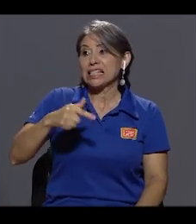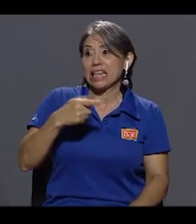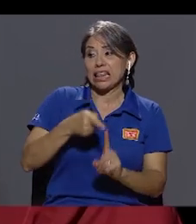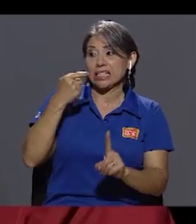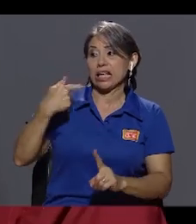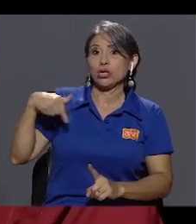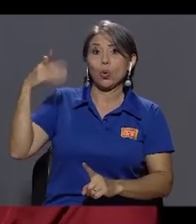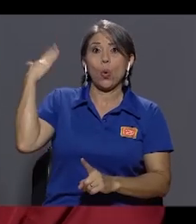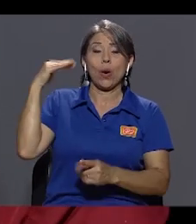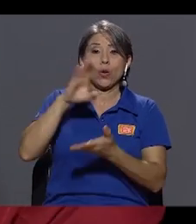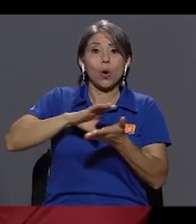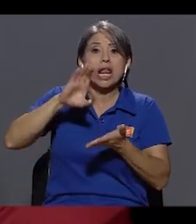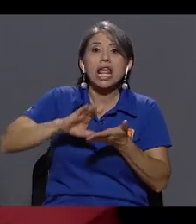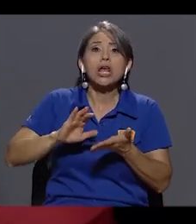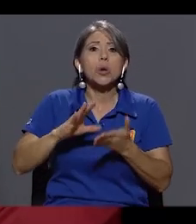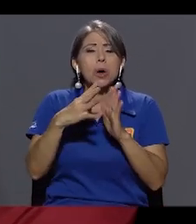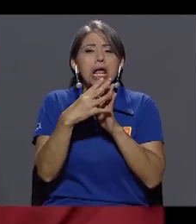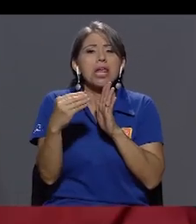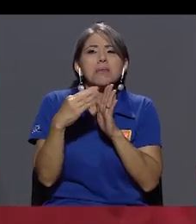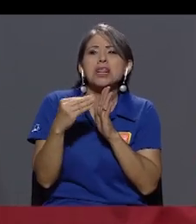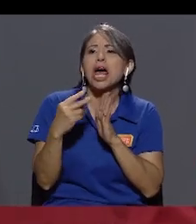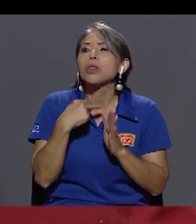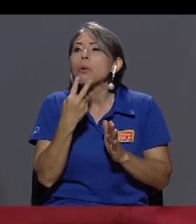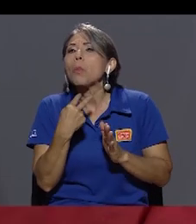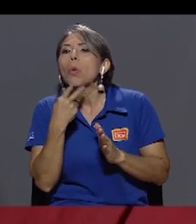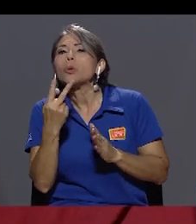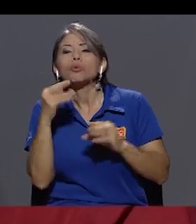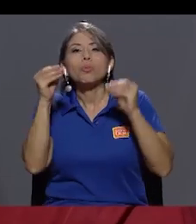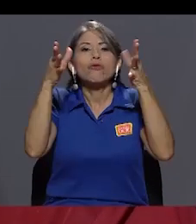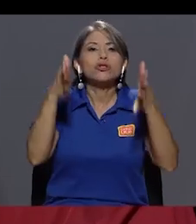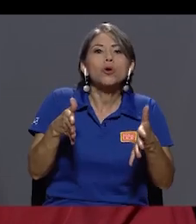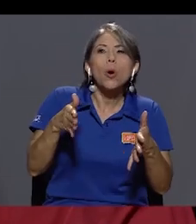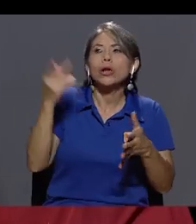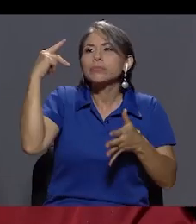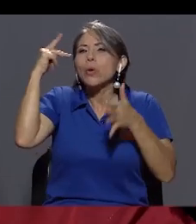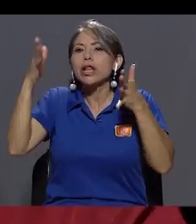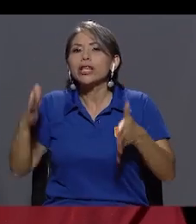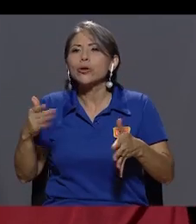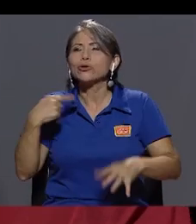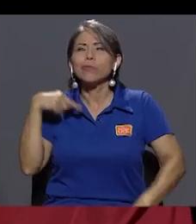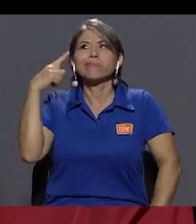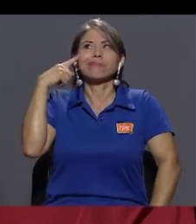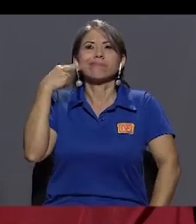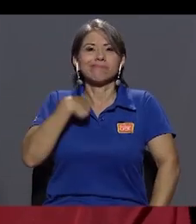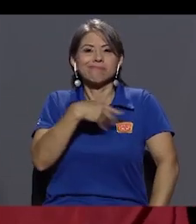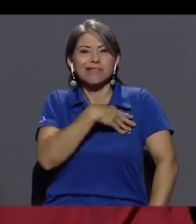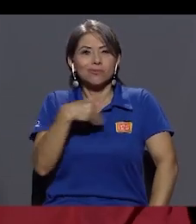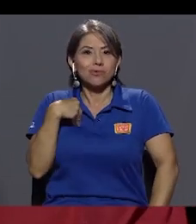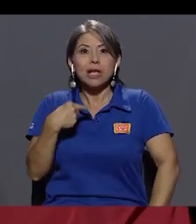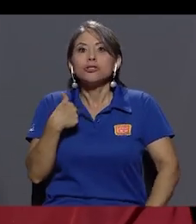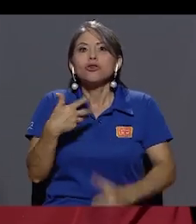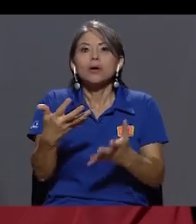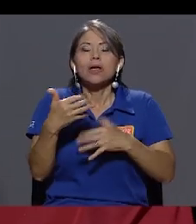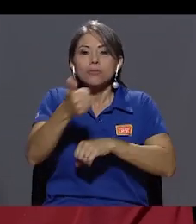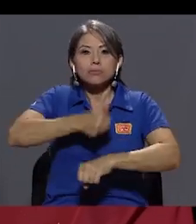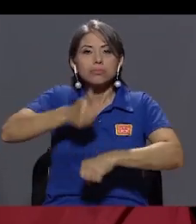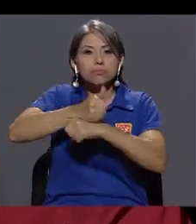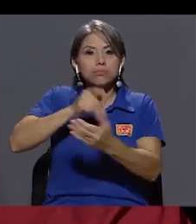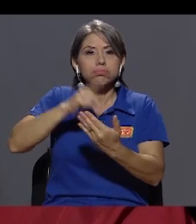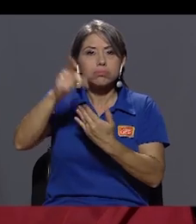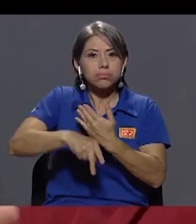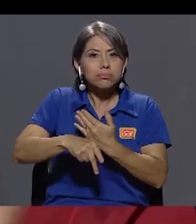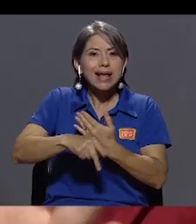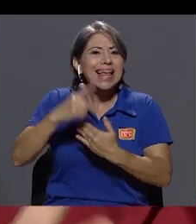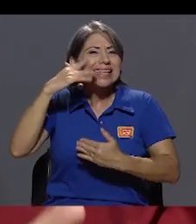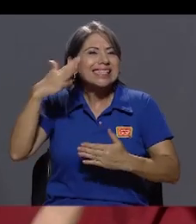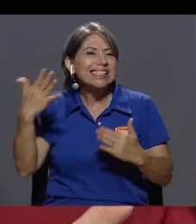en el colegio imitando a los profesores, imitando a los políticos de ese momento. Y yo dije, esto es lo que a me gusta. Entonces, yo quiero ponerme un programa que